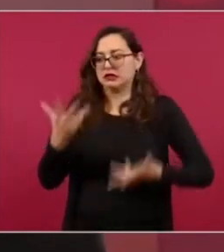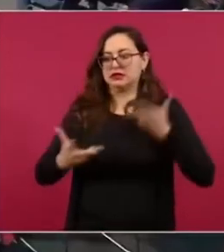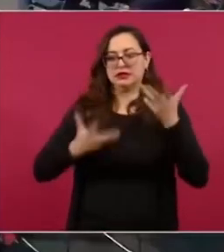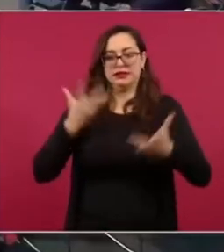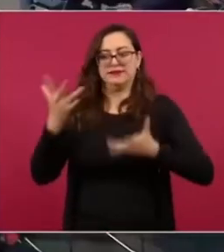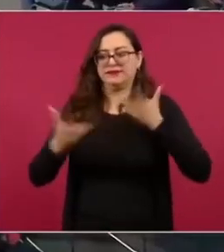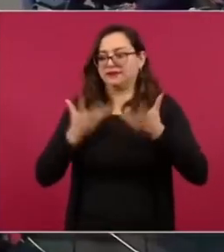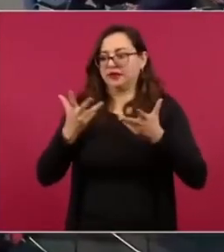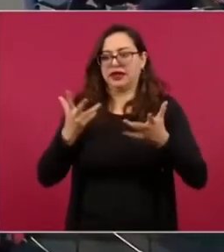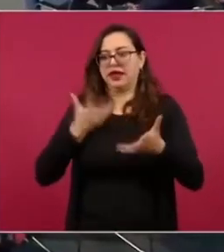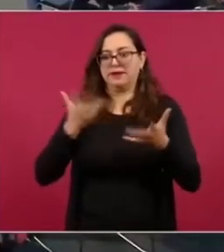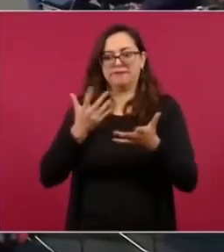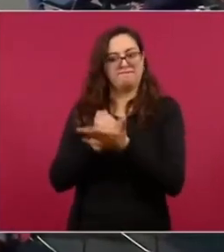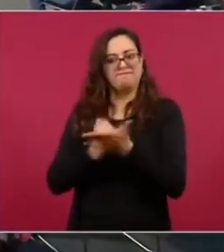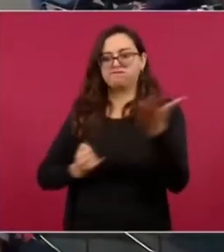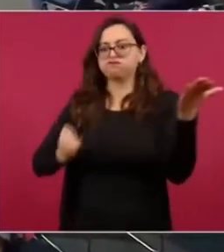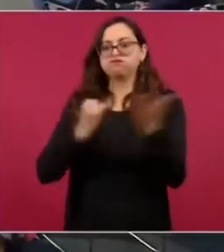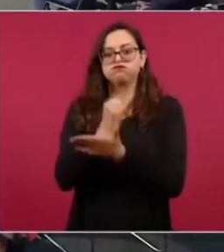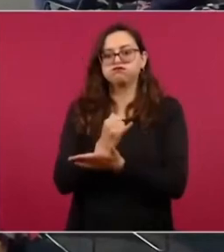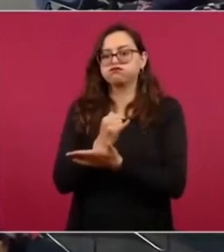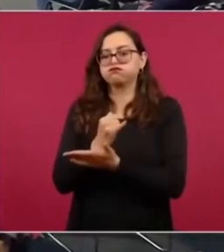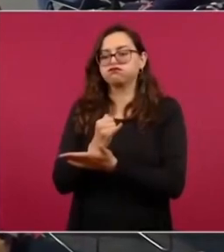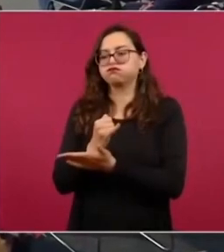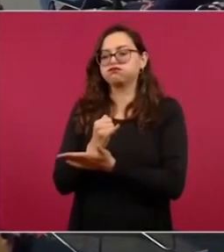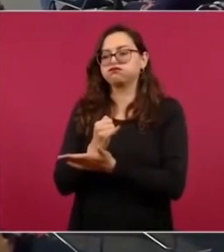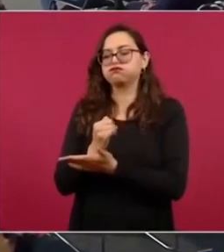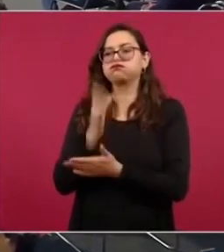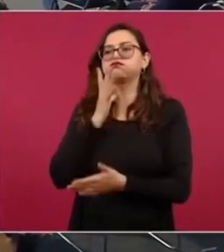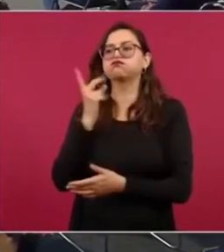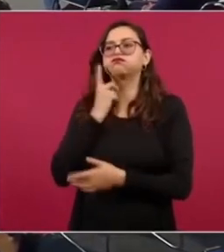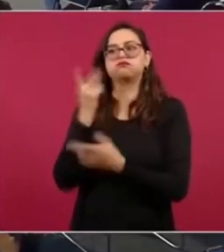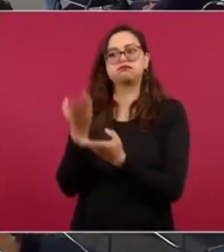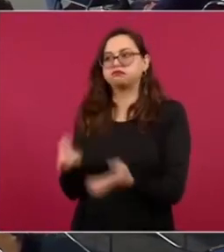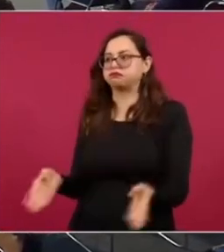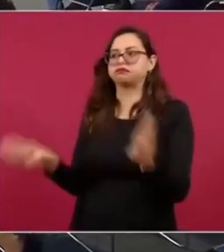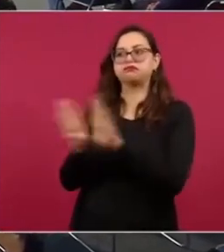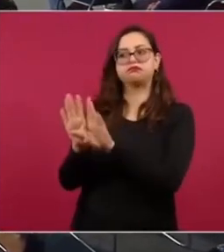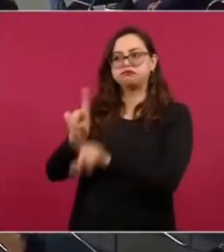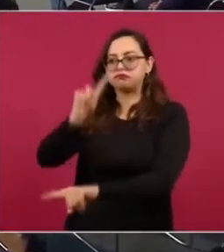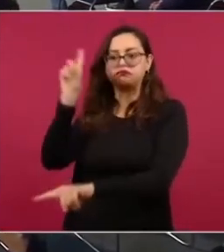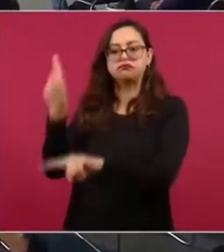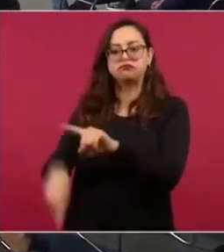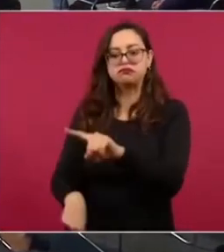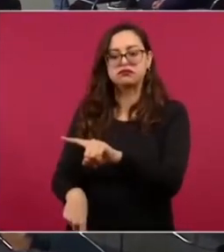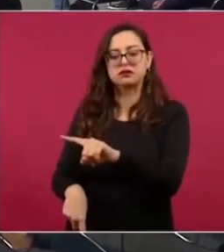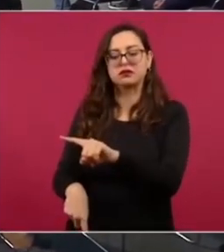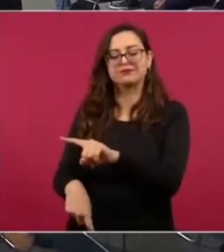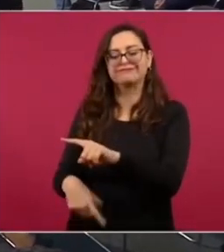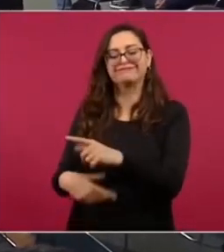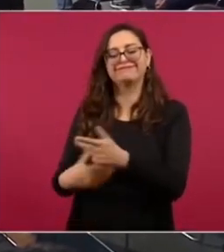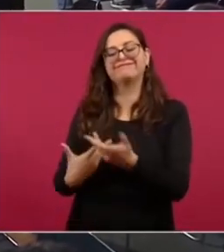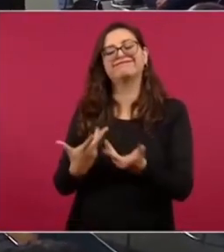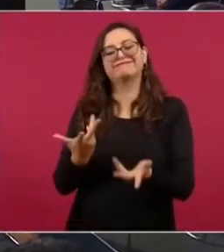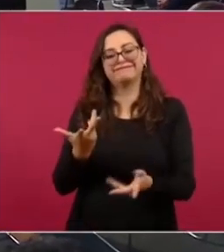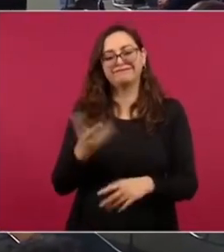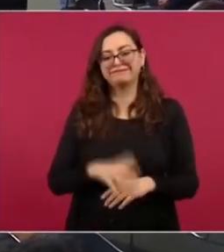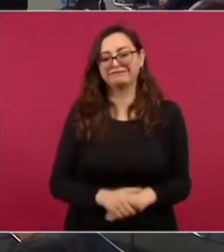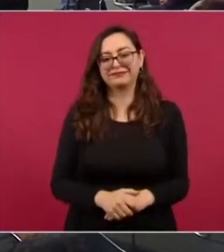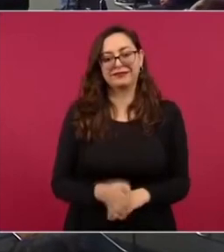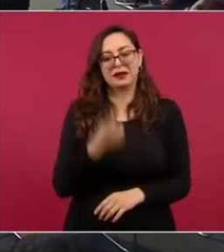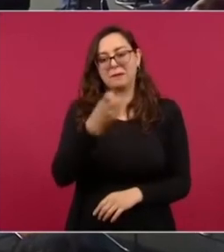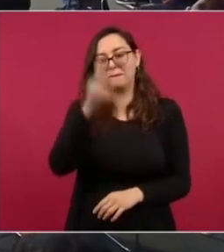desaparecer el congreso pues eso lo que precipitó pues fue su